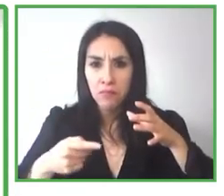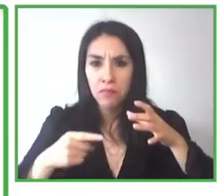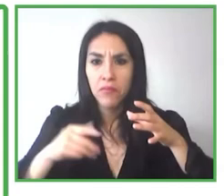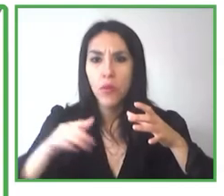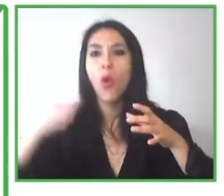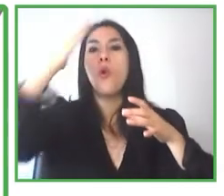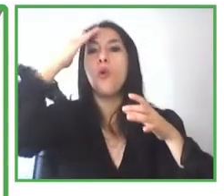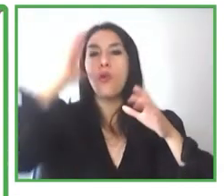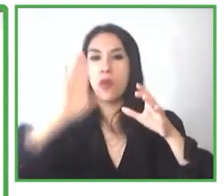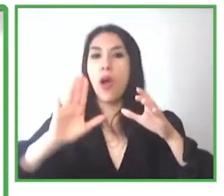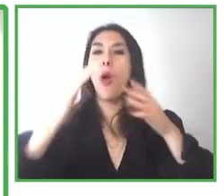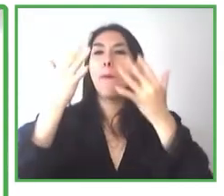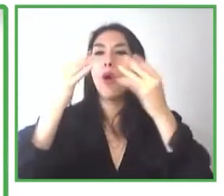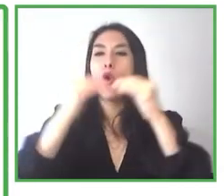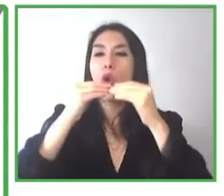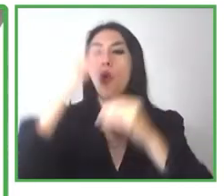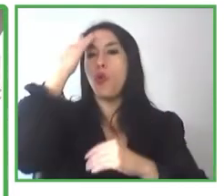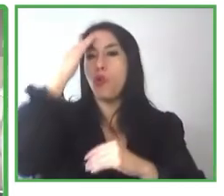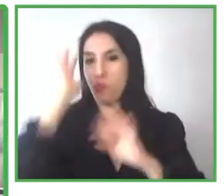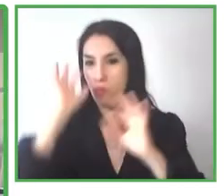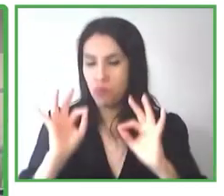Alex ¿qué tal tío?